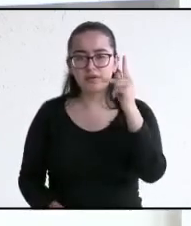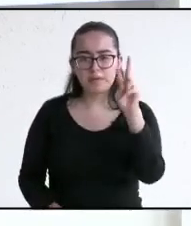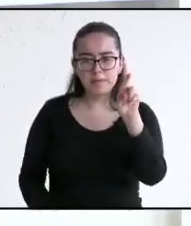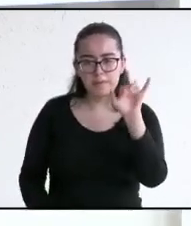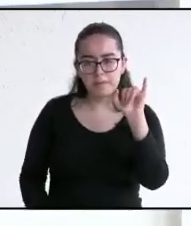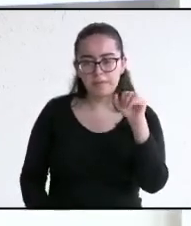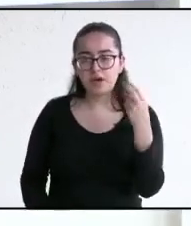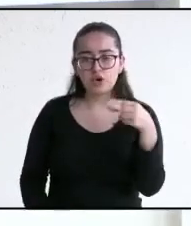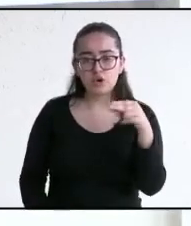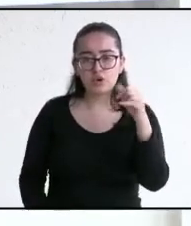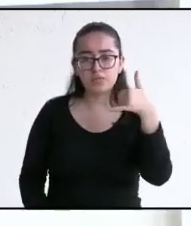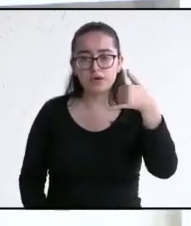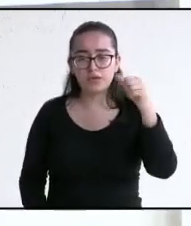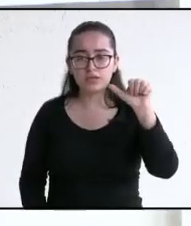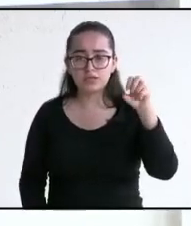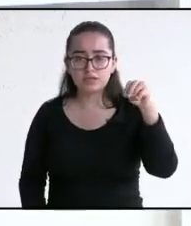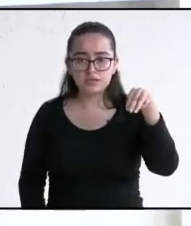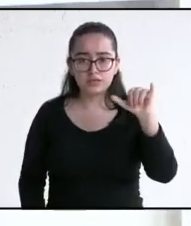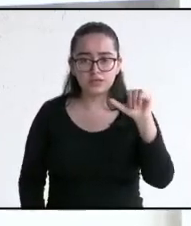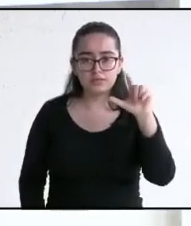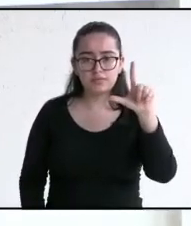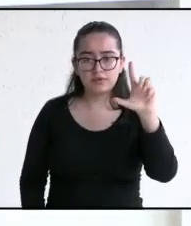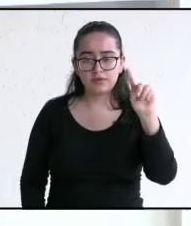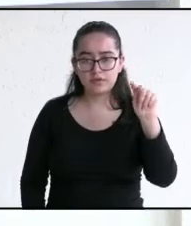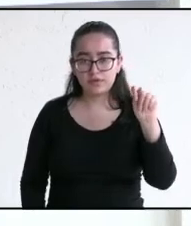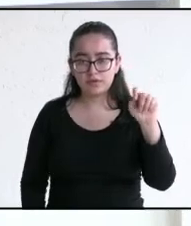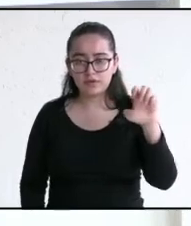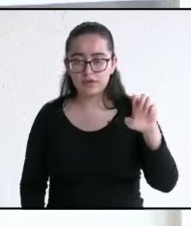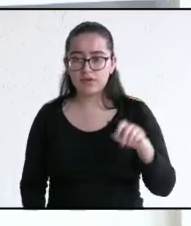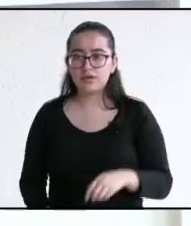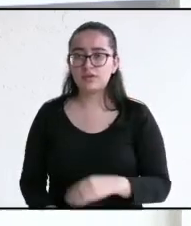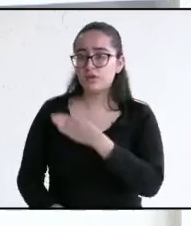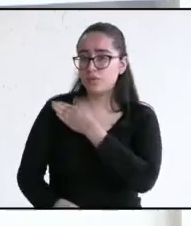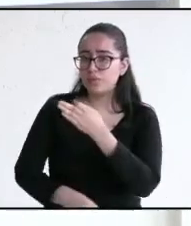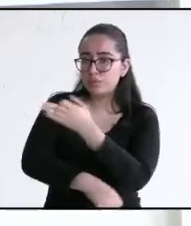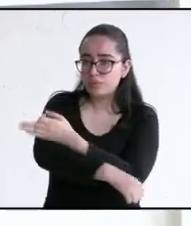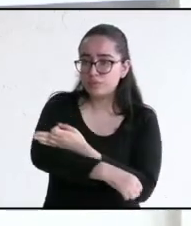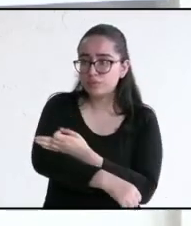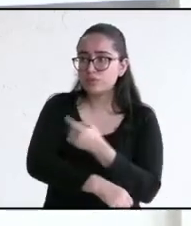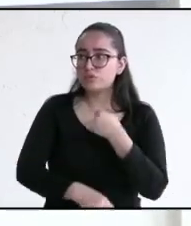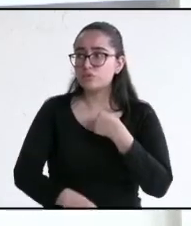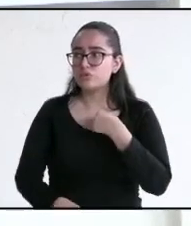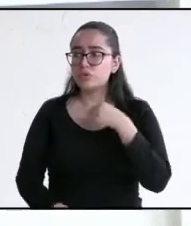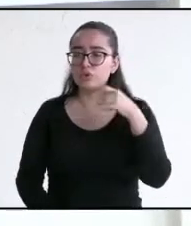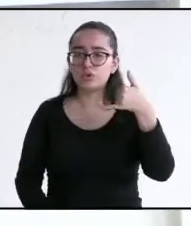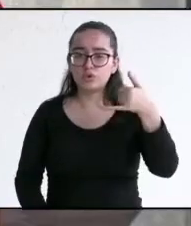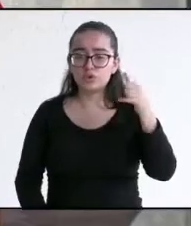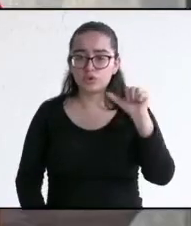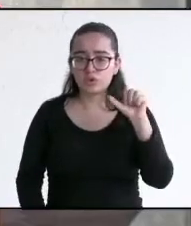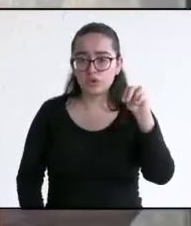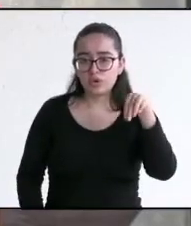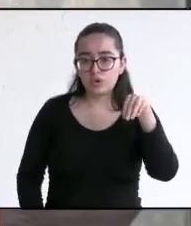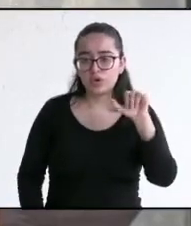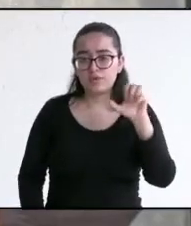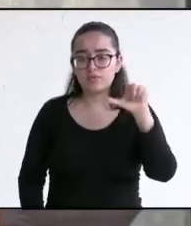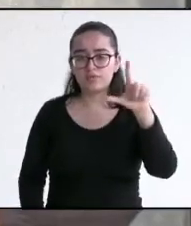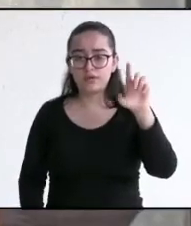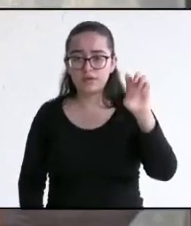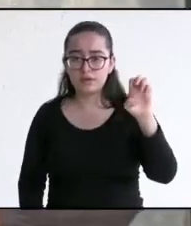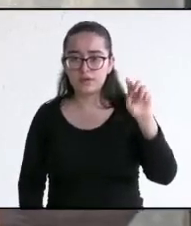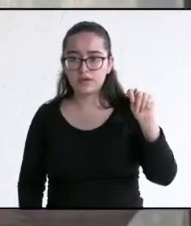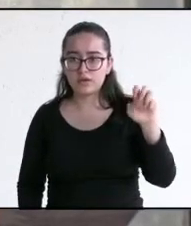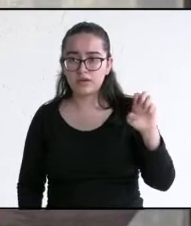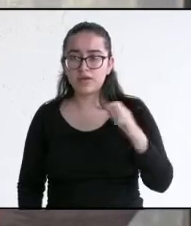Yamilet Fernández Utrera. Buenas tardes. Soy Yamilet Fernández Utrera, candidata del PRI para la alcaldía de Actopan.